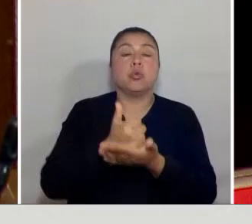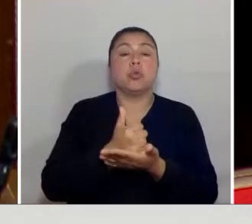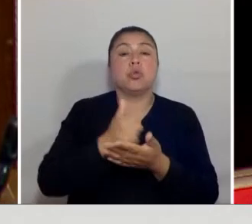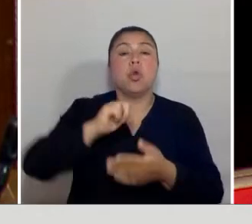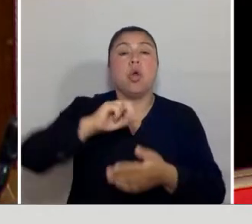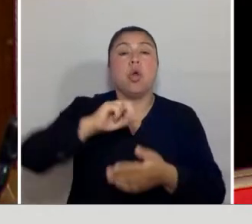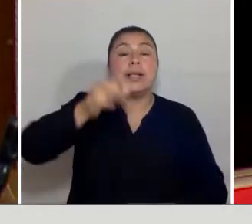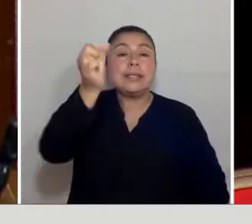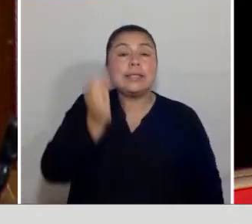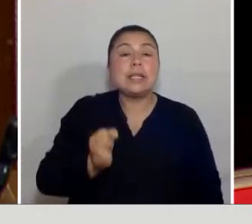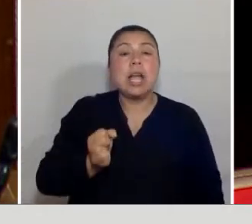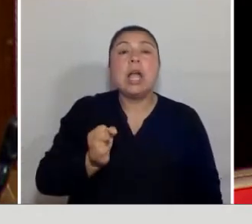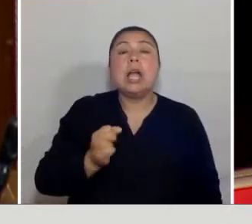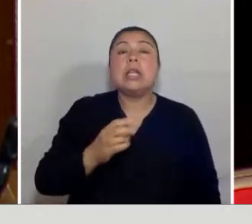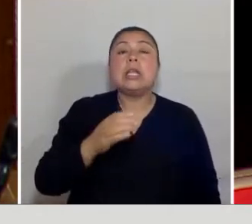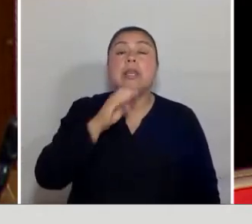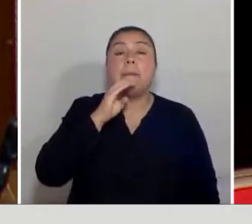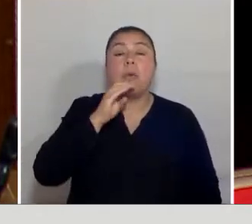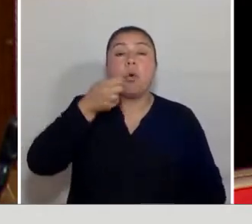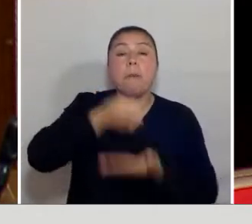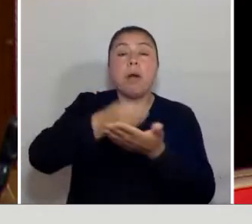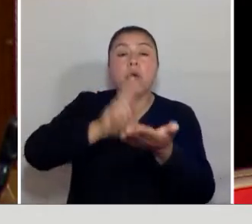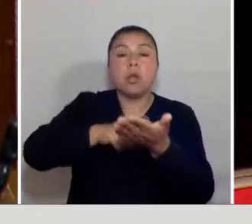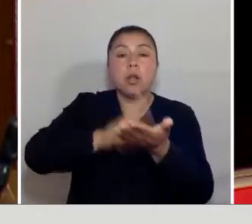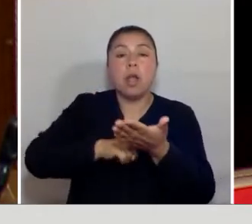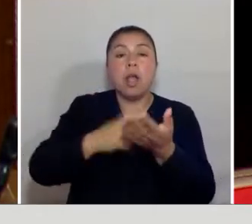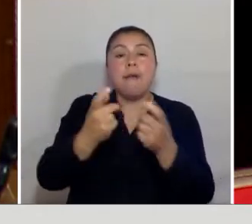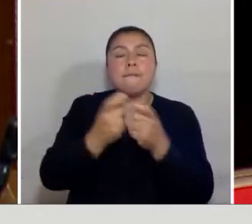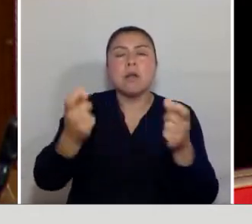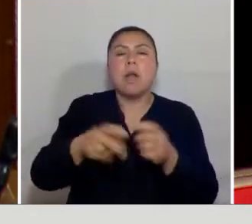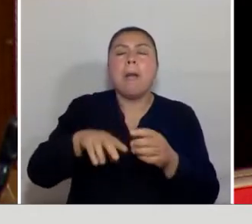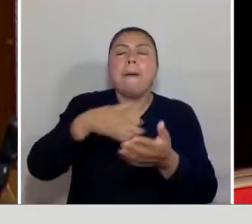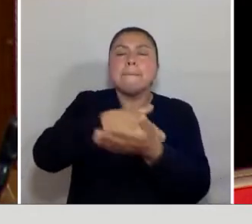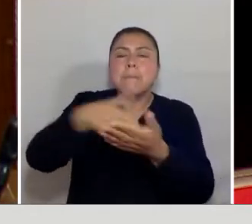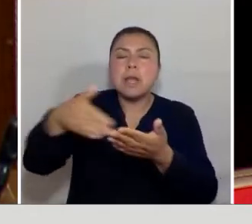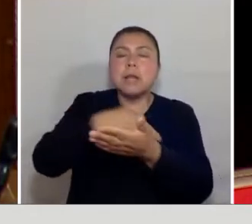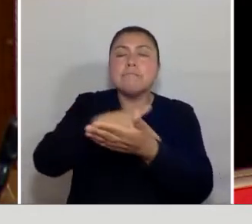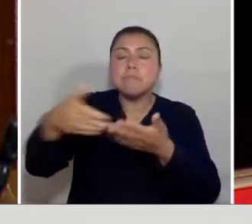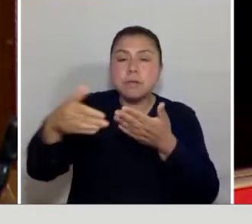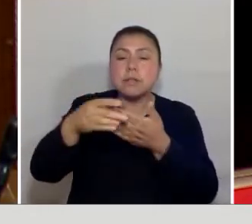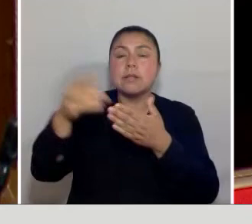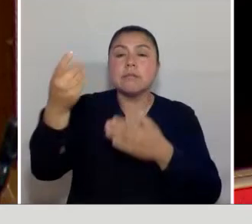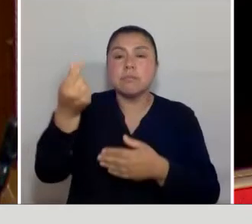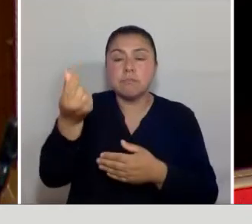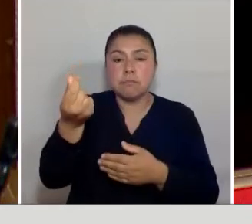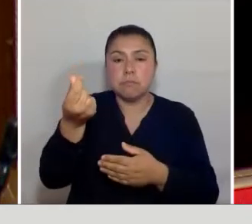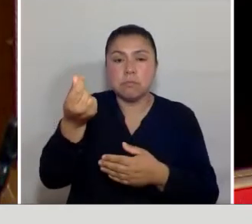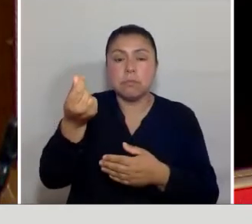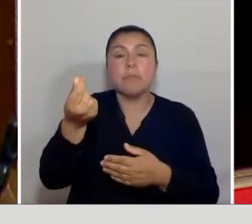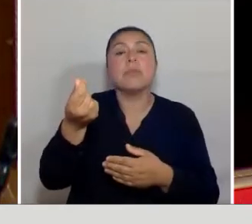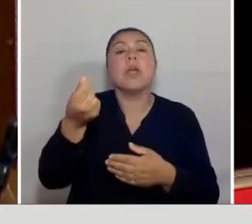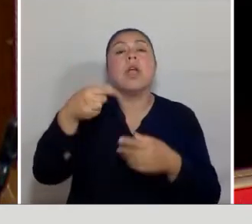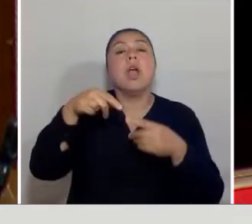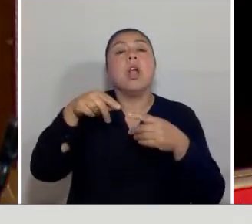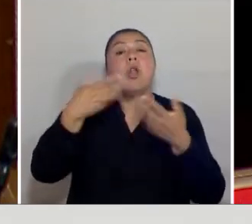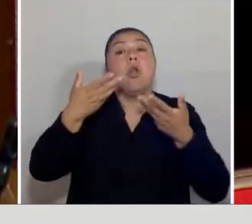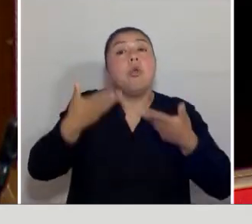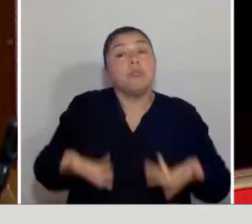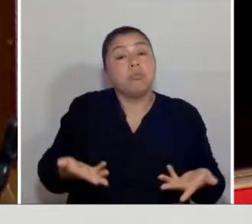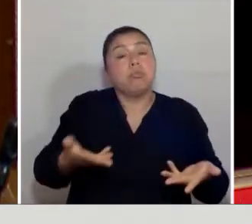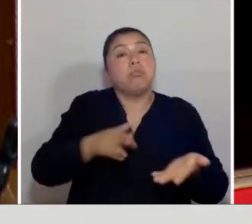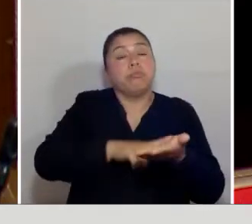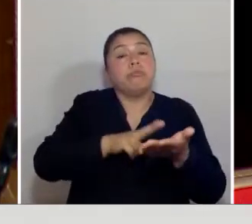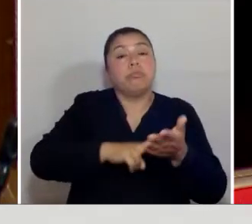sin el pago de tributos a estas empresas que facturan miles de millones de dólares. Lo cierto es que actualmente hay más de 800